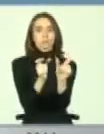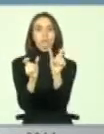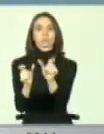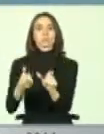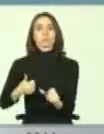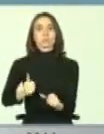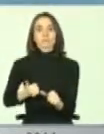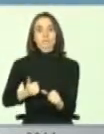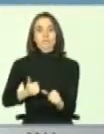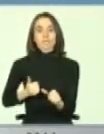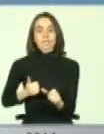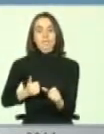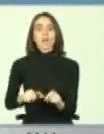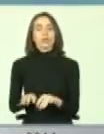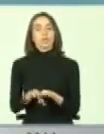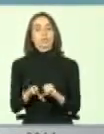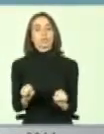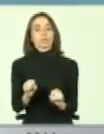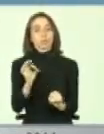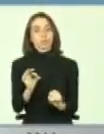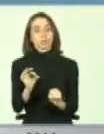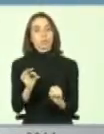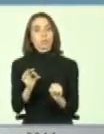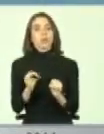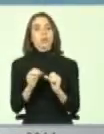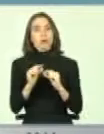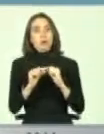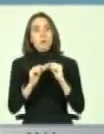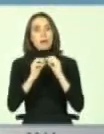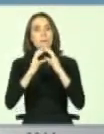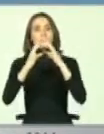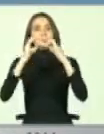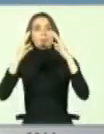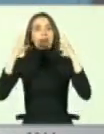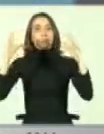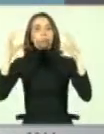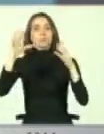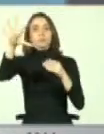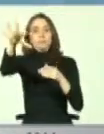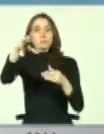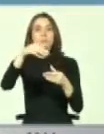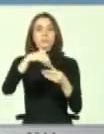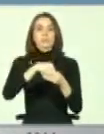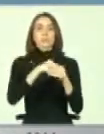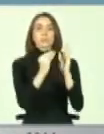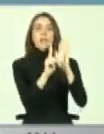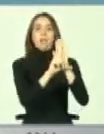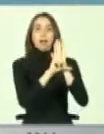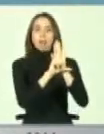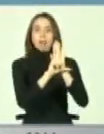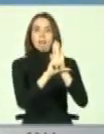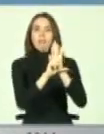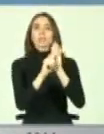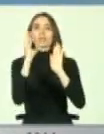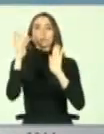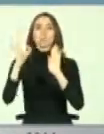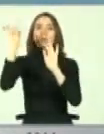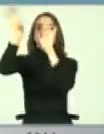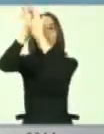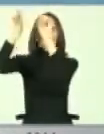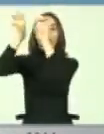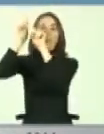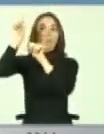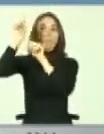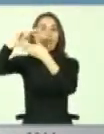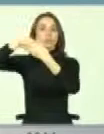y comprometernos a ir crecientemente a incorporar en nuestra legislación los compromisos que forman parte,